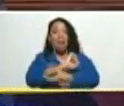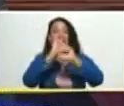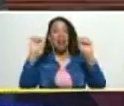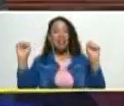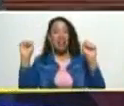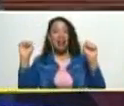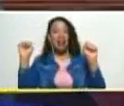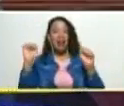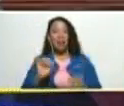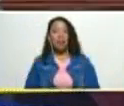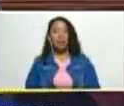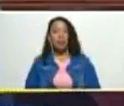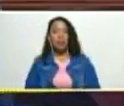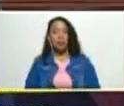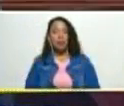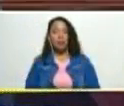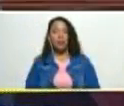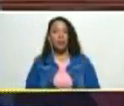9 de la madrugada lo hacíamos